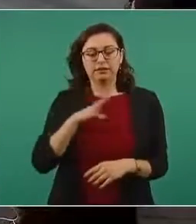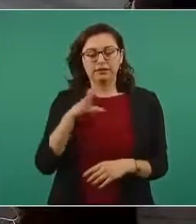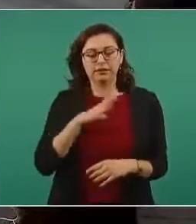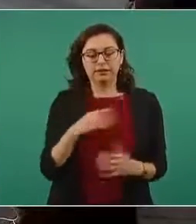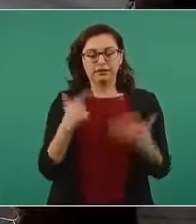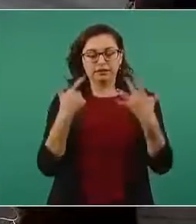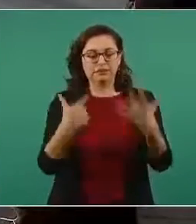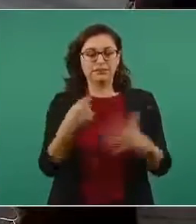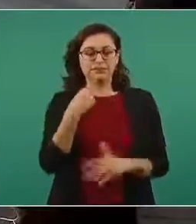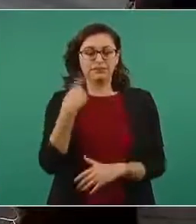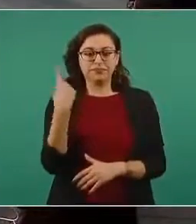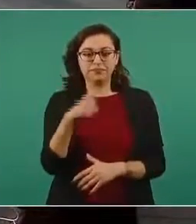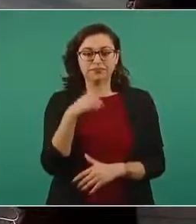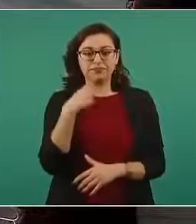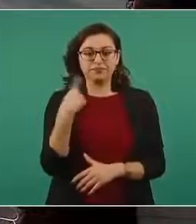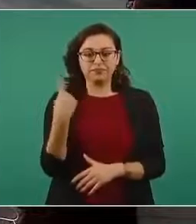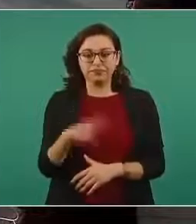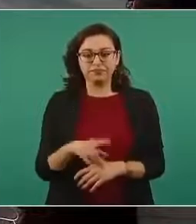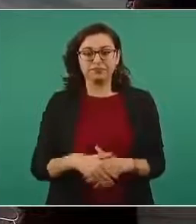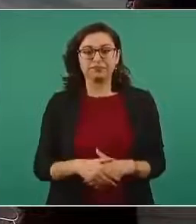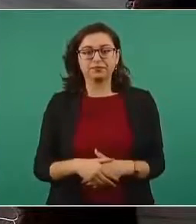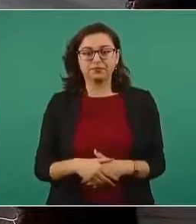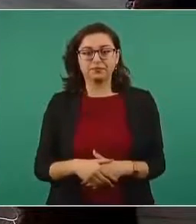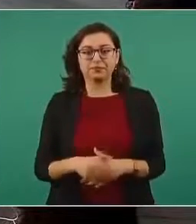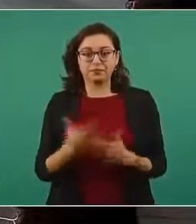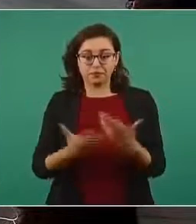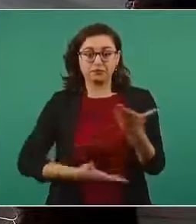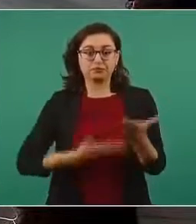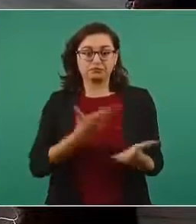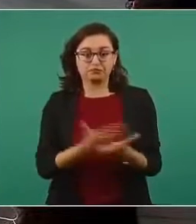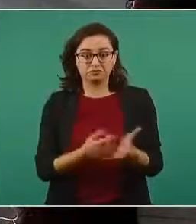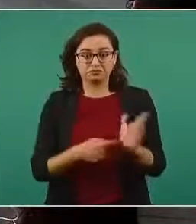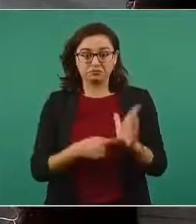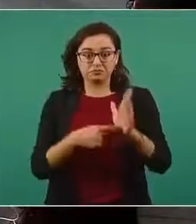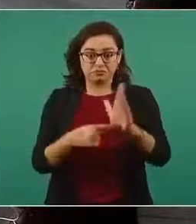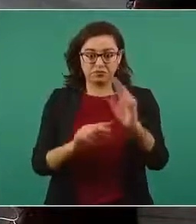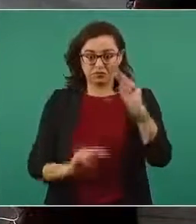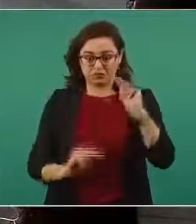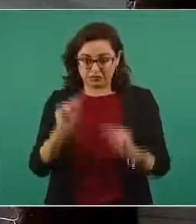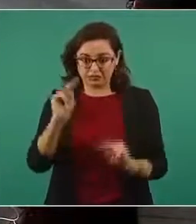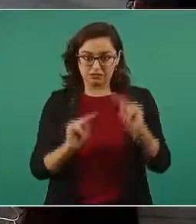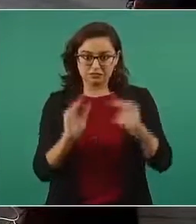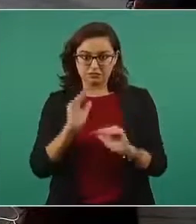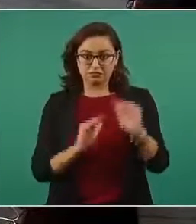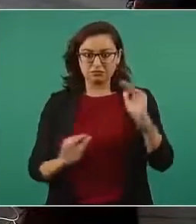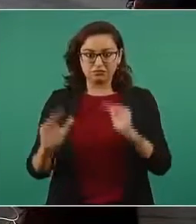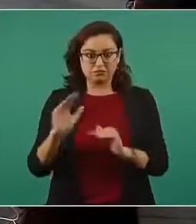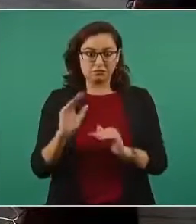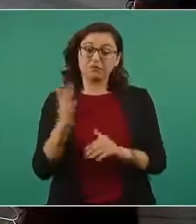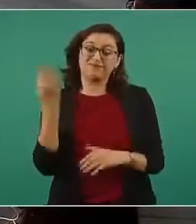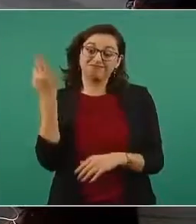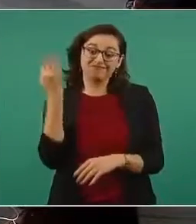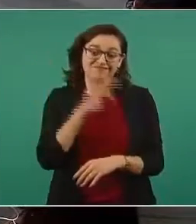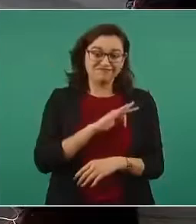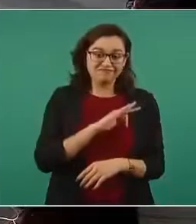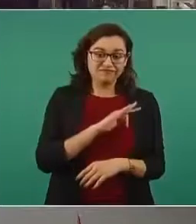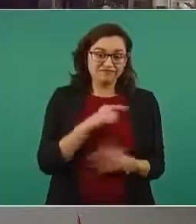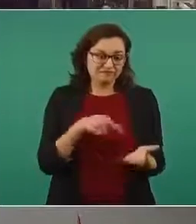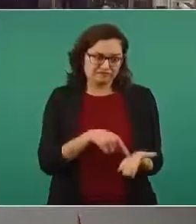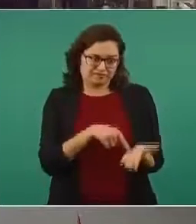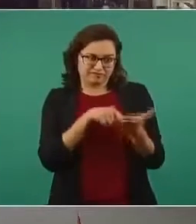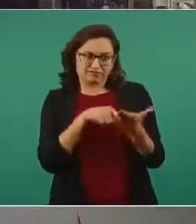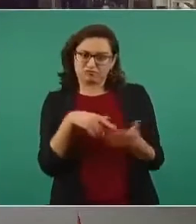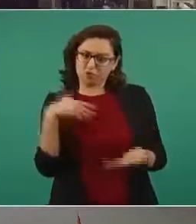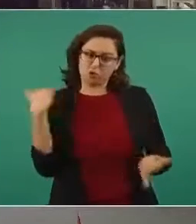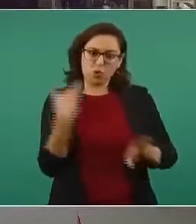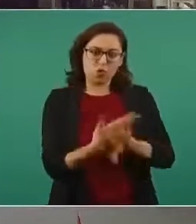contra enfermeros del Istezón porque presentaron esos títulos para alcanzar su nivelación y no se los pues les dijeron esto es